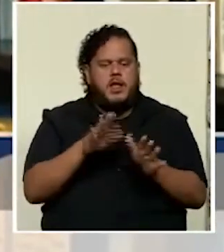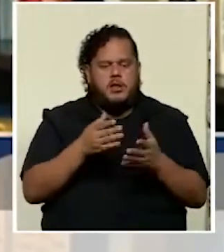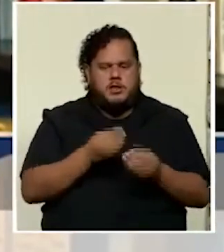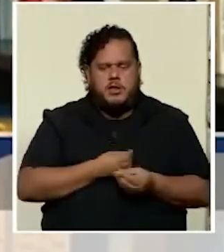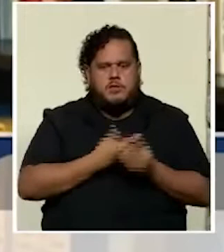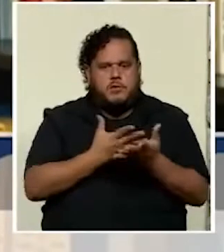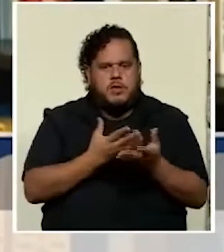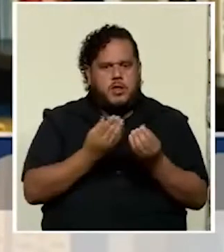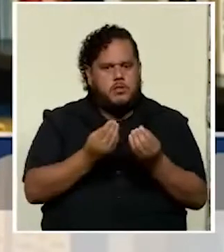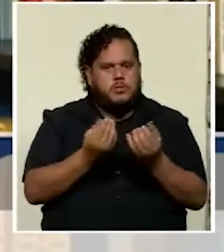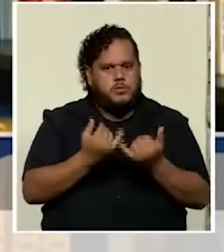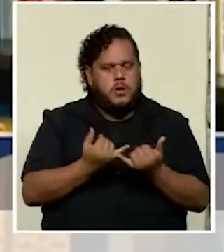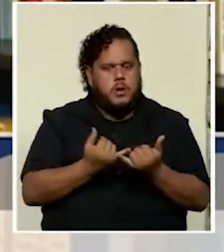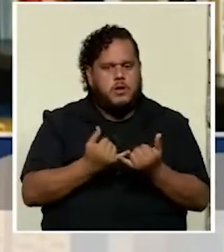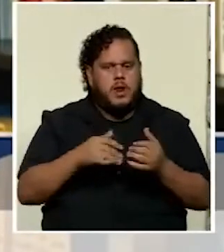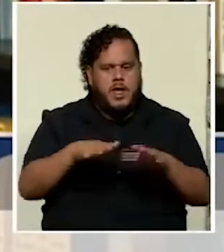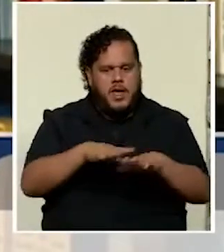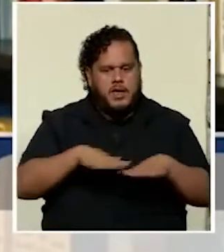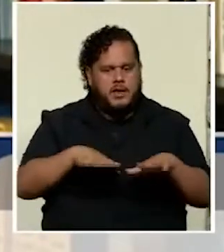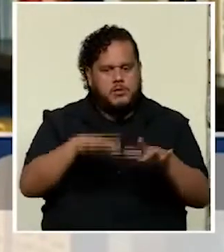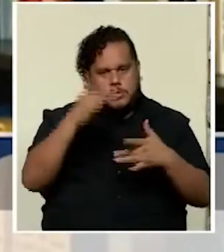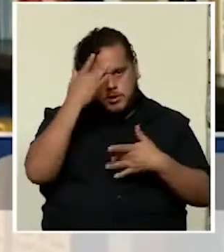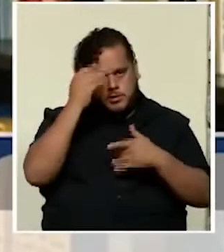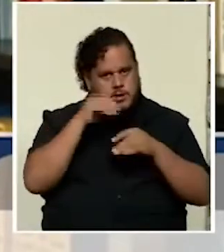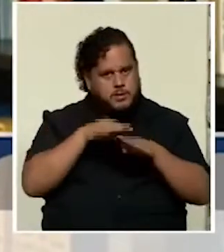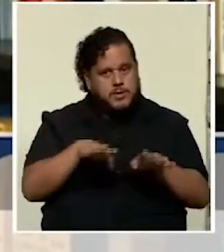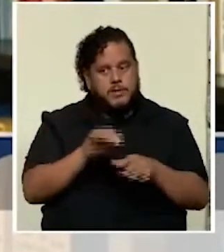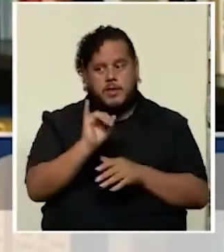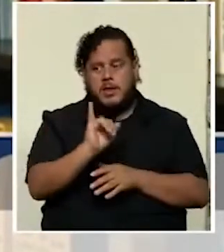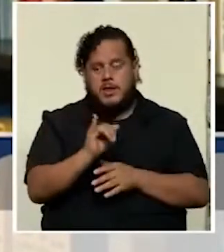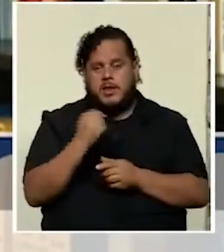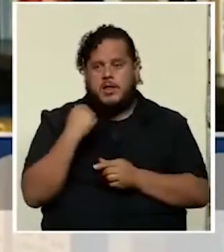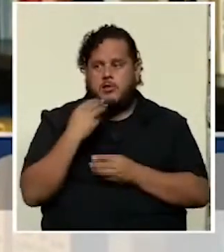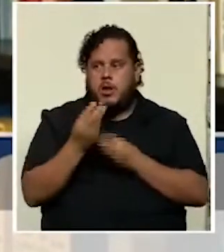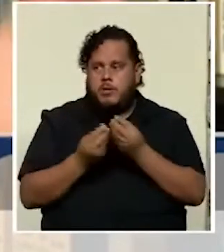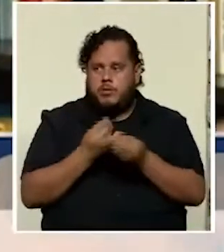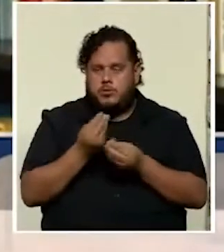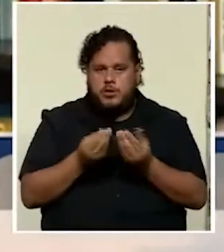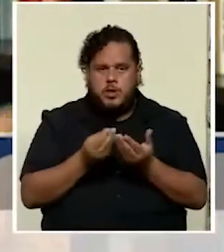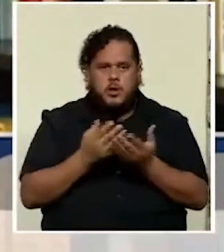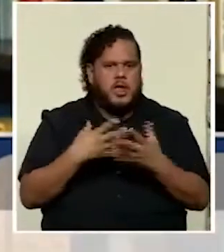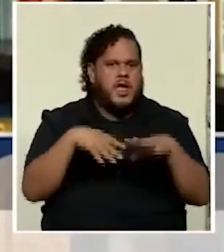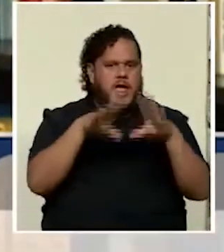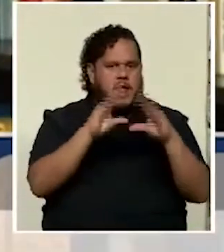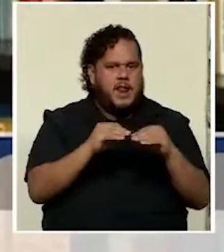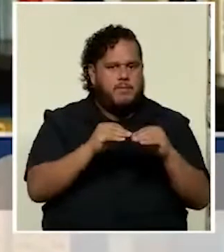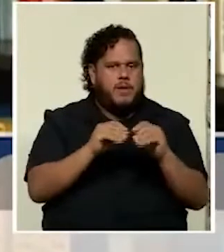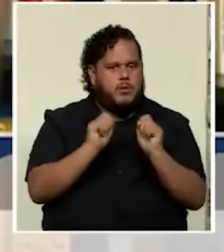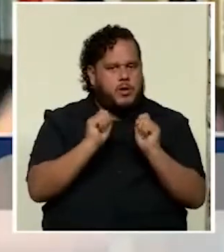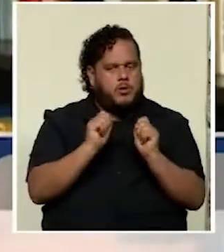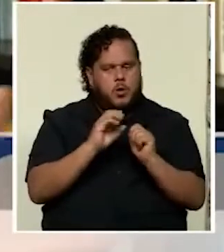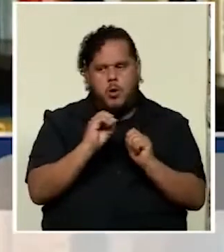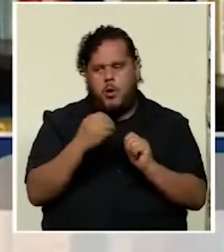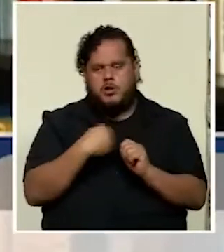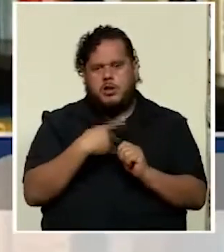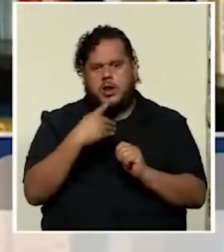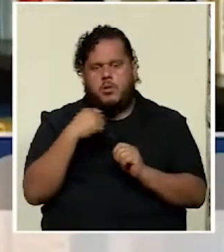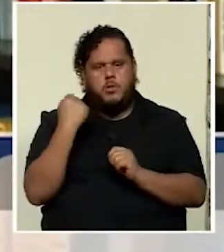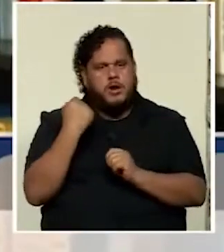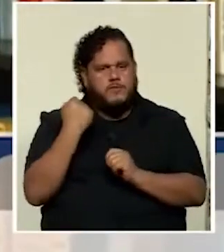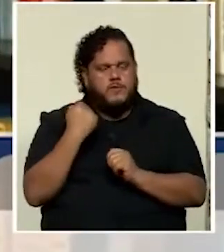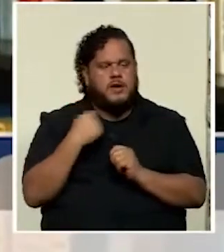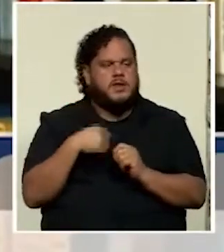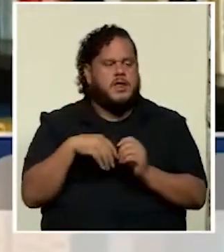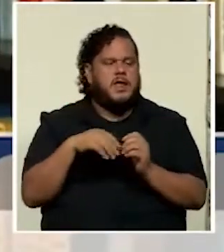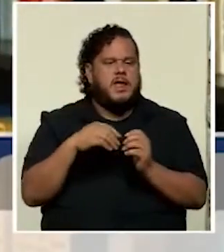tanto ahora en el contexto de la pandemia y eso ha generado lo que se conoce como el apagón educativo o tiene una fuerte consecuencia en el